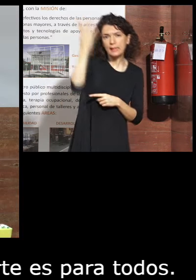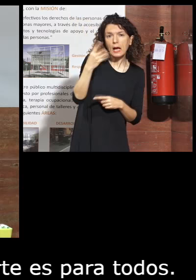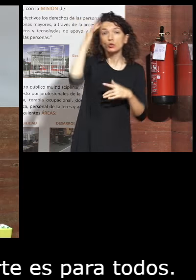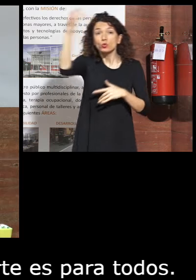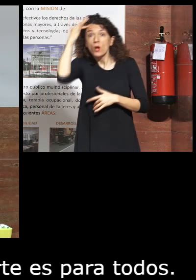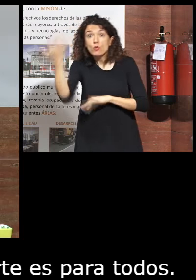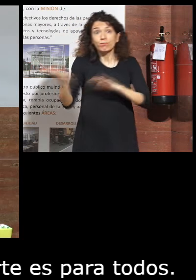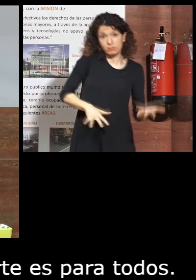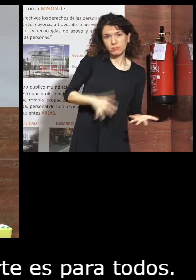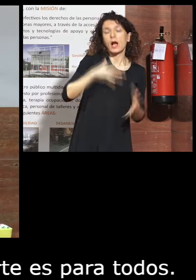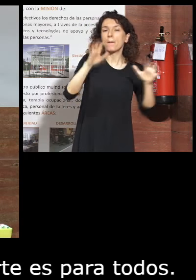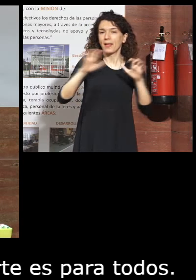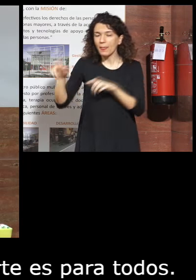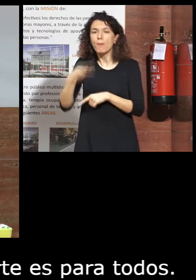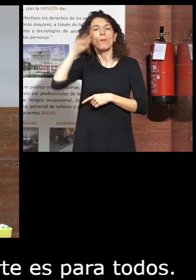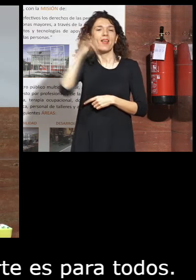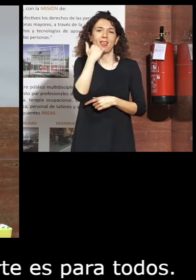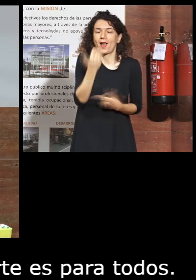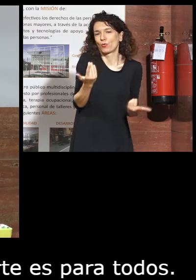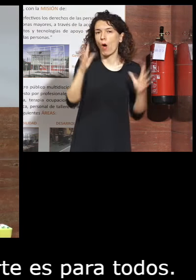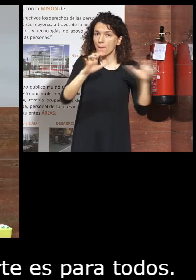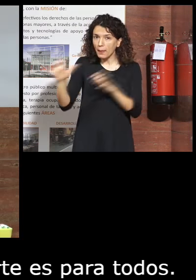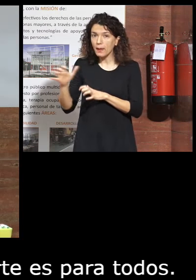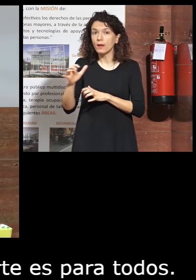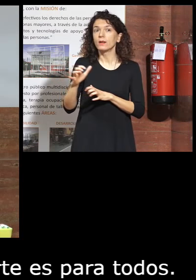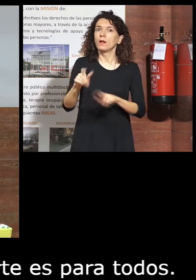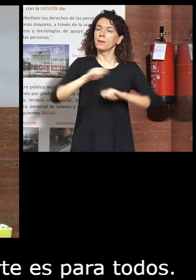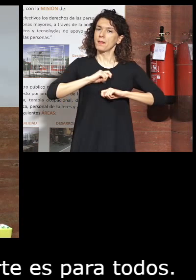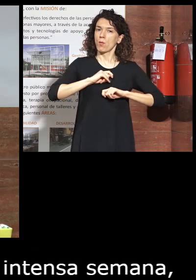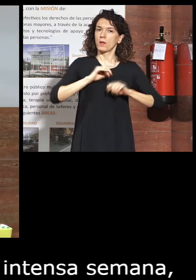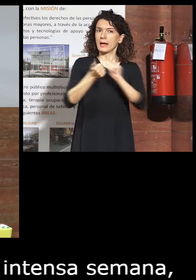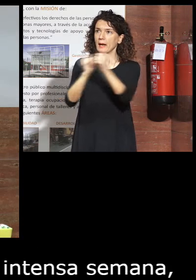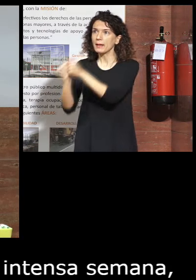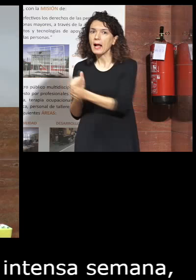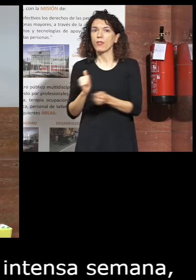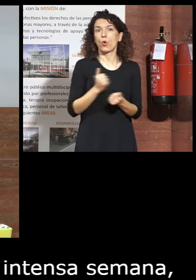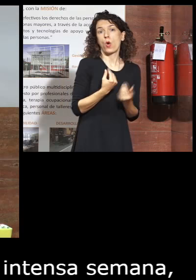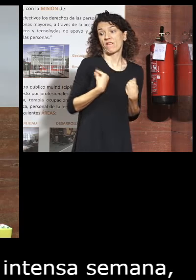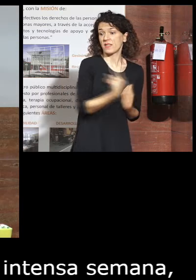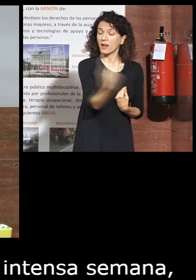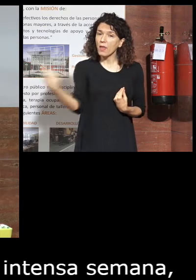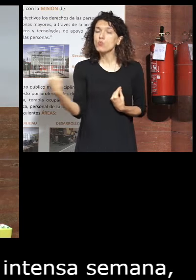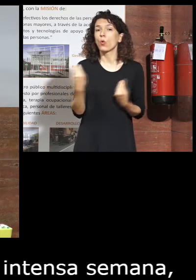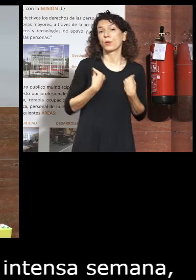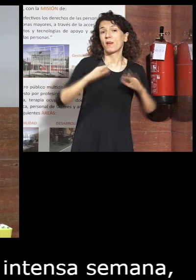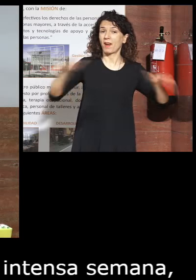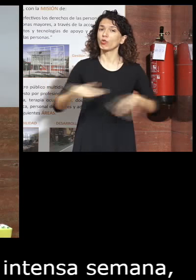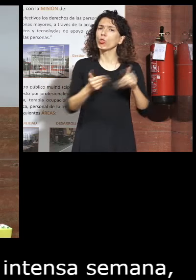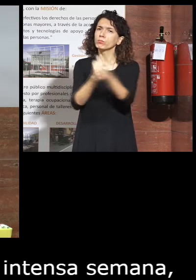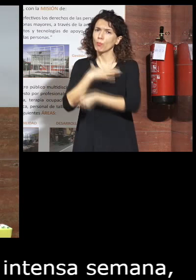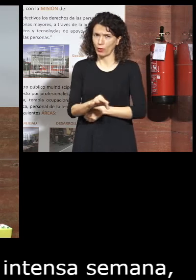sueño hecho realidad, una experiencia. Capaz de ser replicada en pro de la vida de alguien, de la vida de todos.